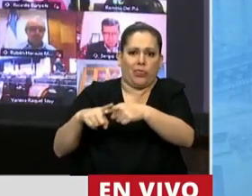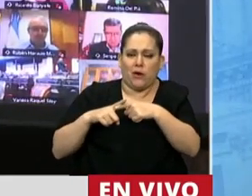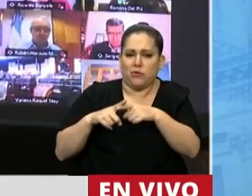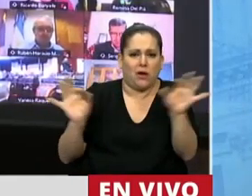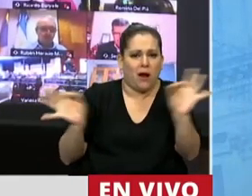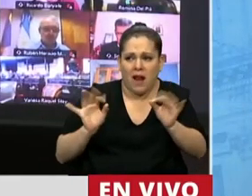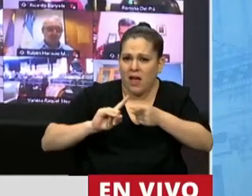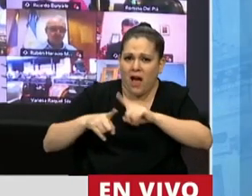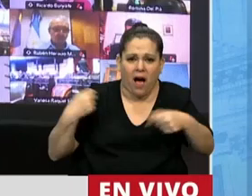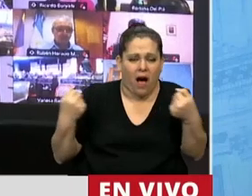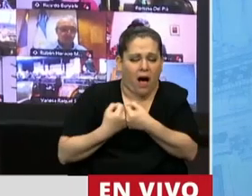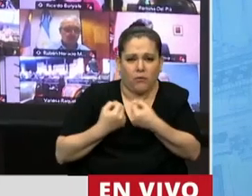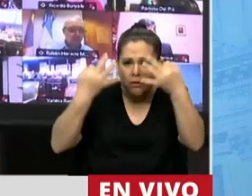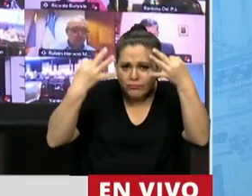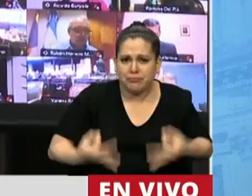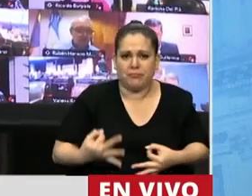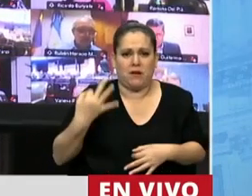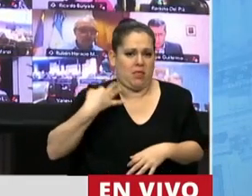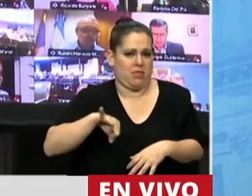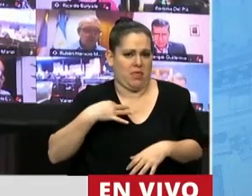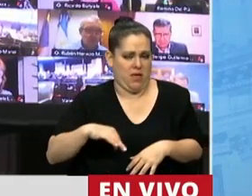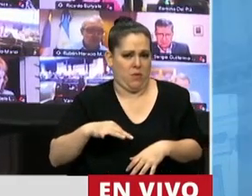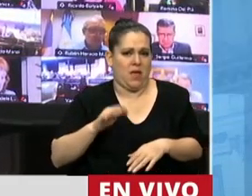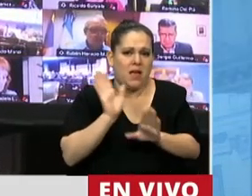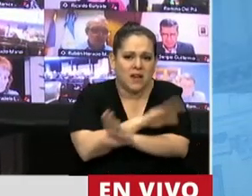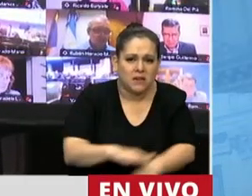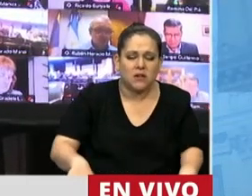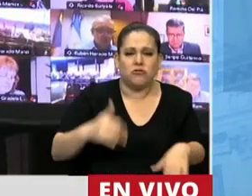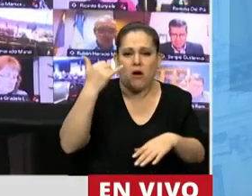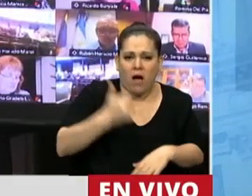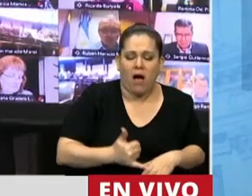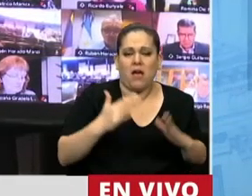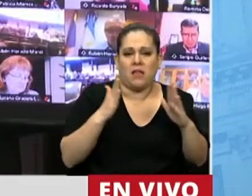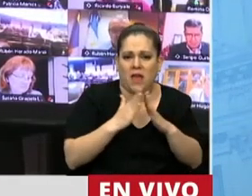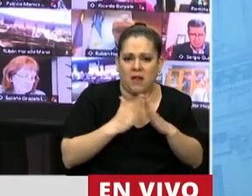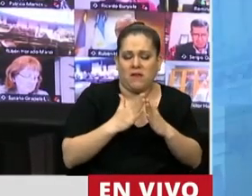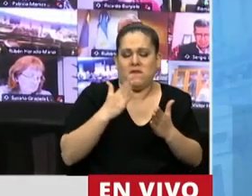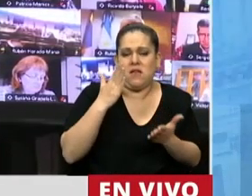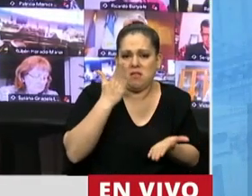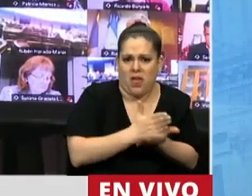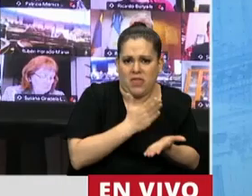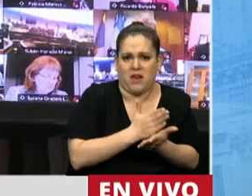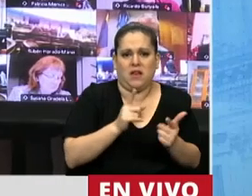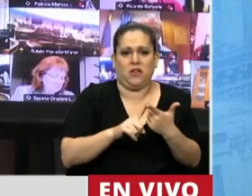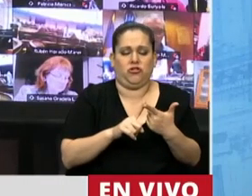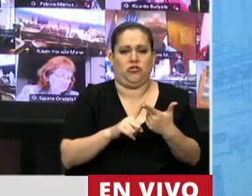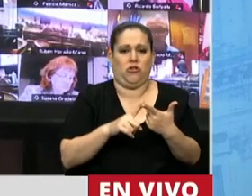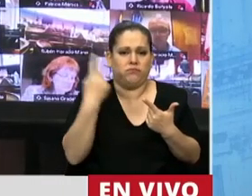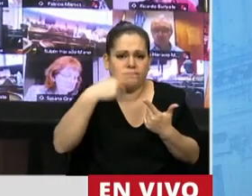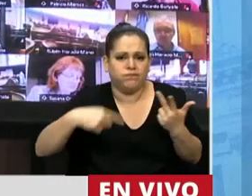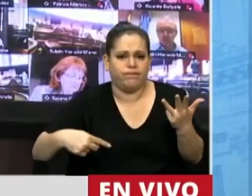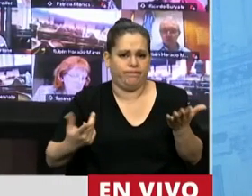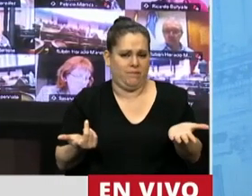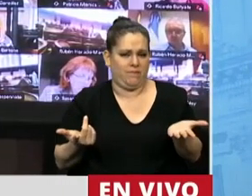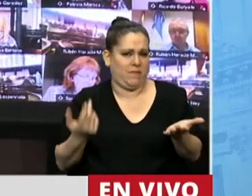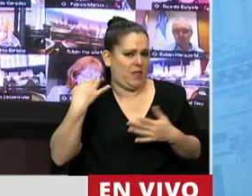discutir. Su derecho a la vivienda, su derecho a la asistencia y también bajar la litigiosidad.